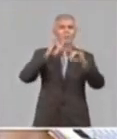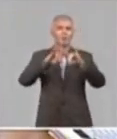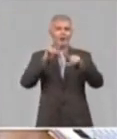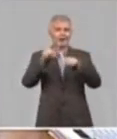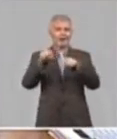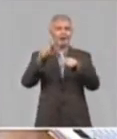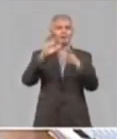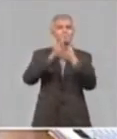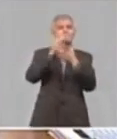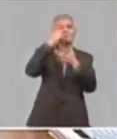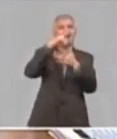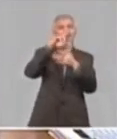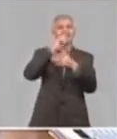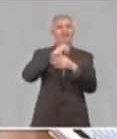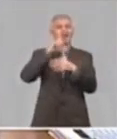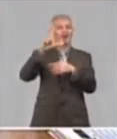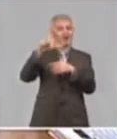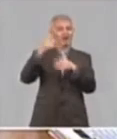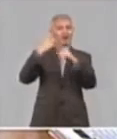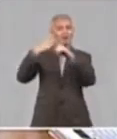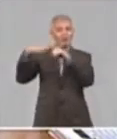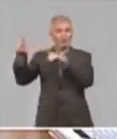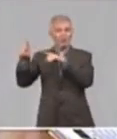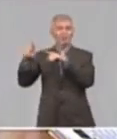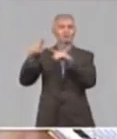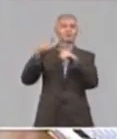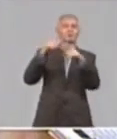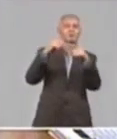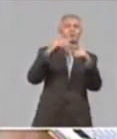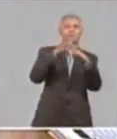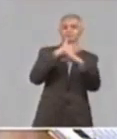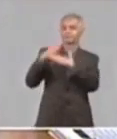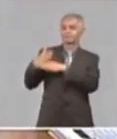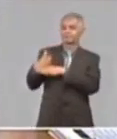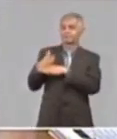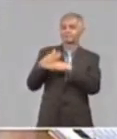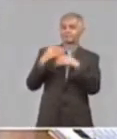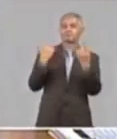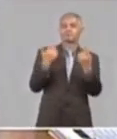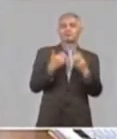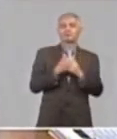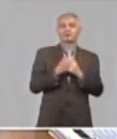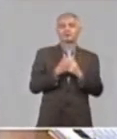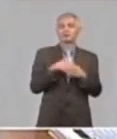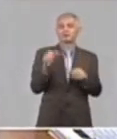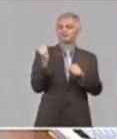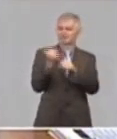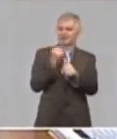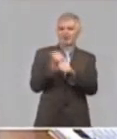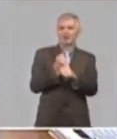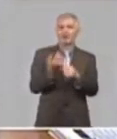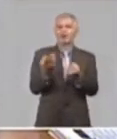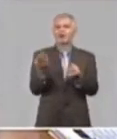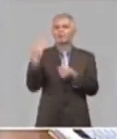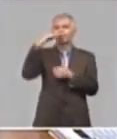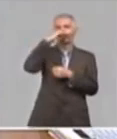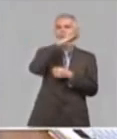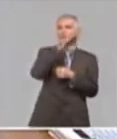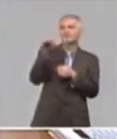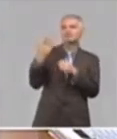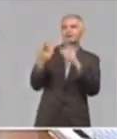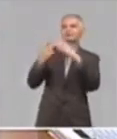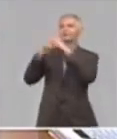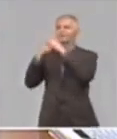en el Mariel, estamos preparando cuatro bloques de 200 MW, y además trabajamos en modernización de